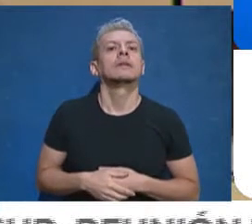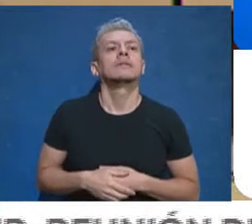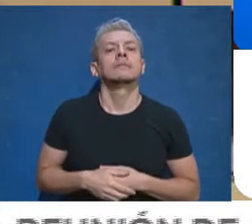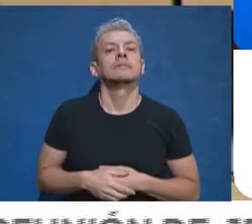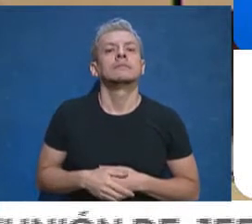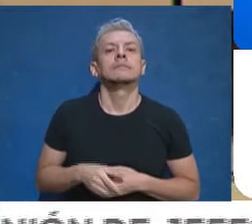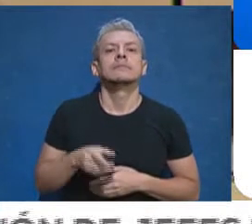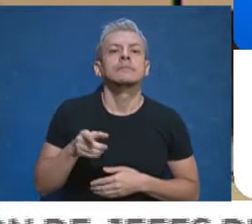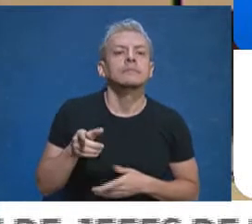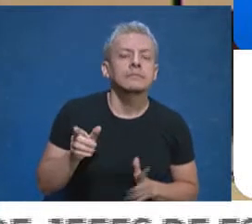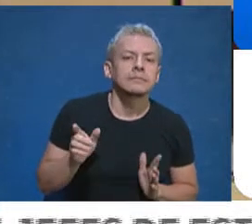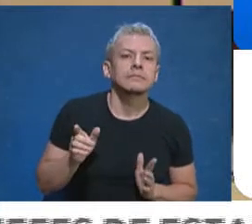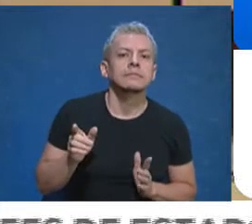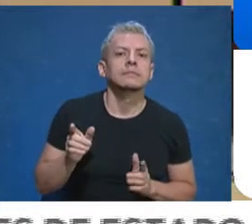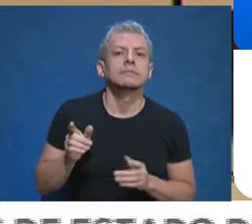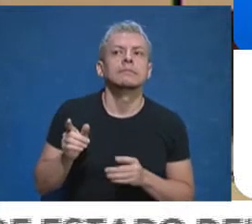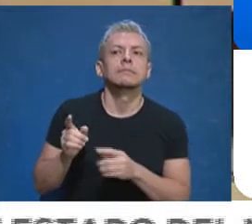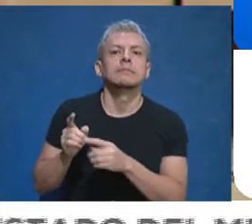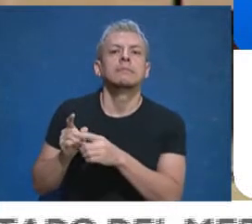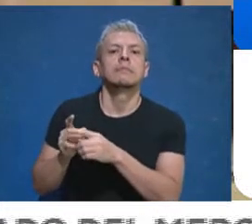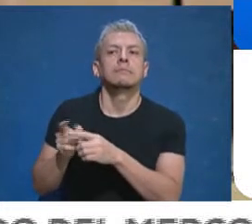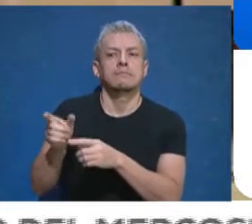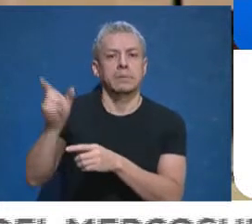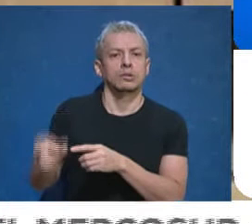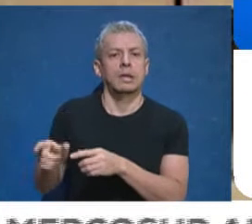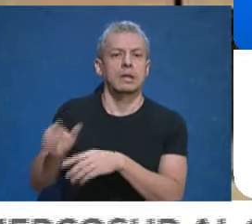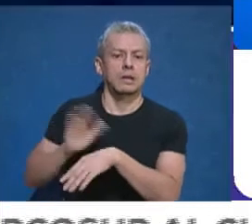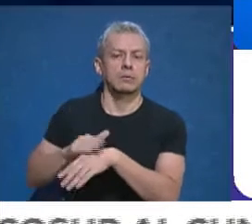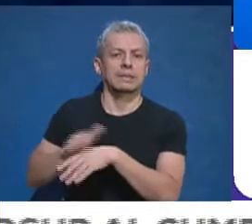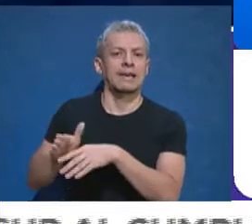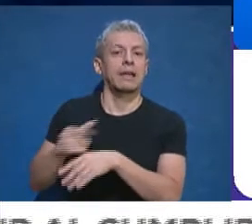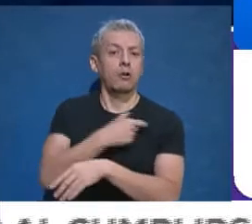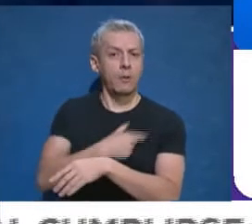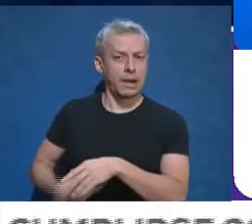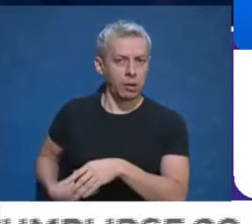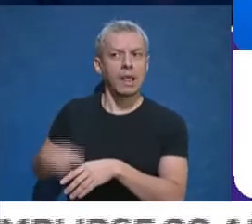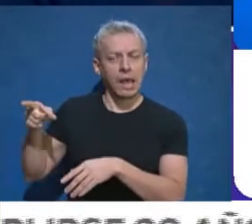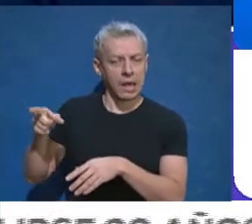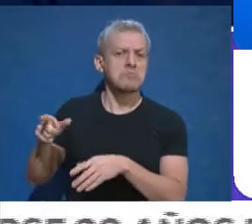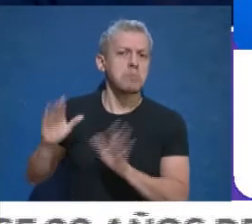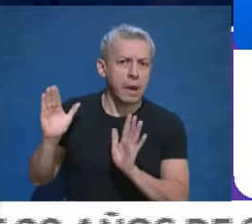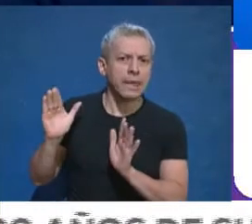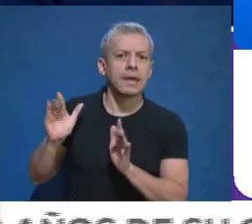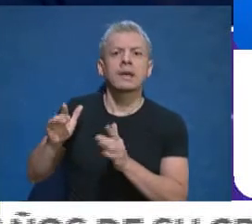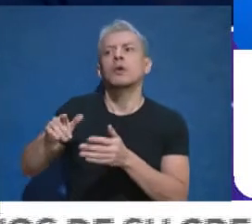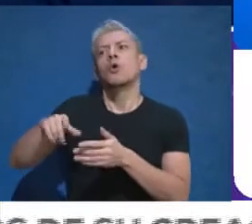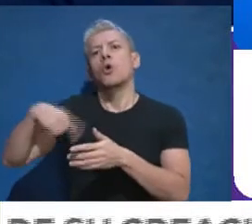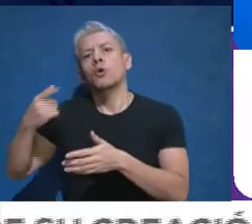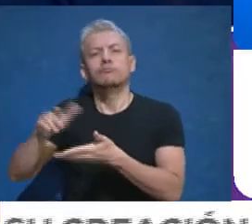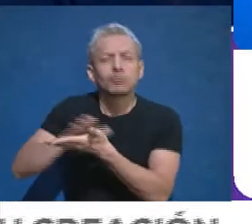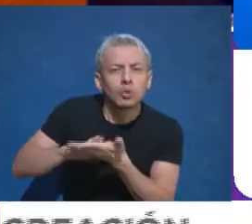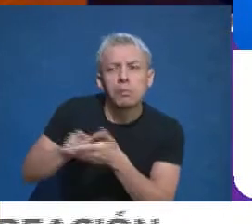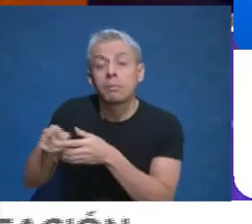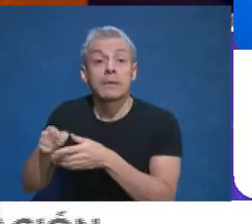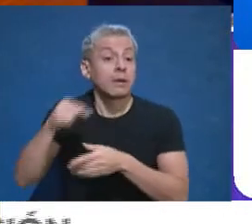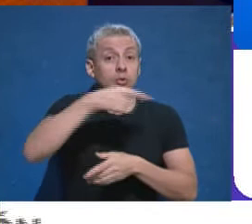que está a cargo de la autoridad política de la provincia, que es el gobernador, podrá analizar otras alternativas. Pero judicialmente, este es el